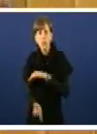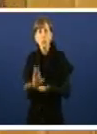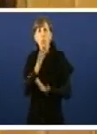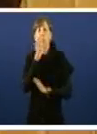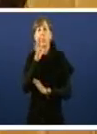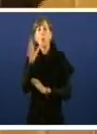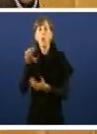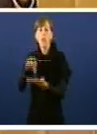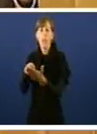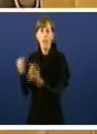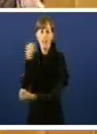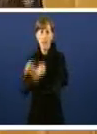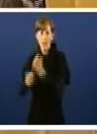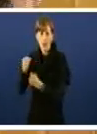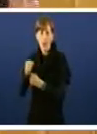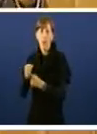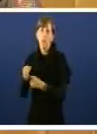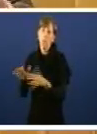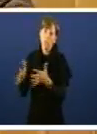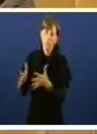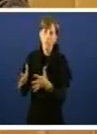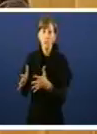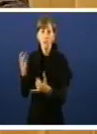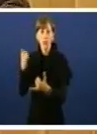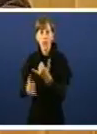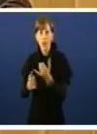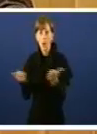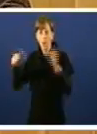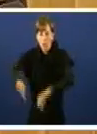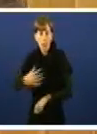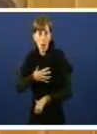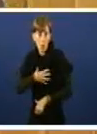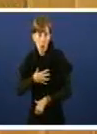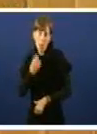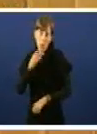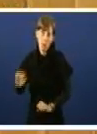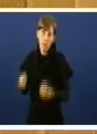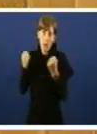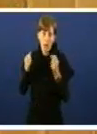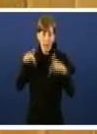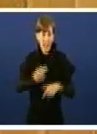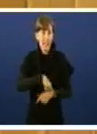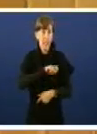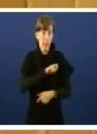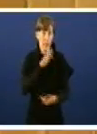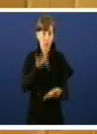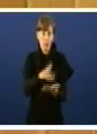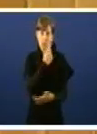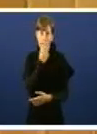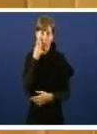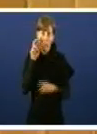financeiras dun tamaño tal que facía que non puidesen caír, no Estado español asistimos a un proceso de